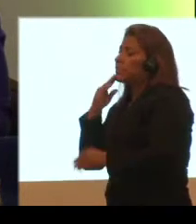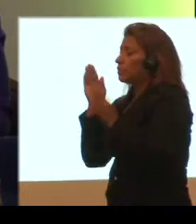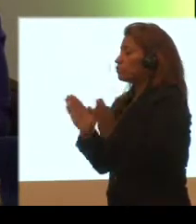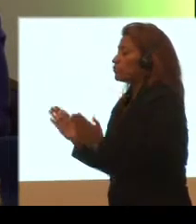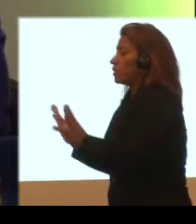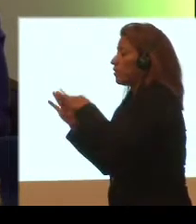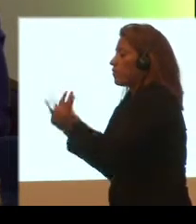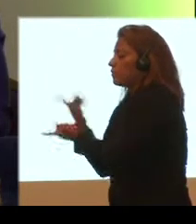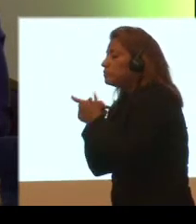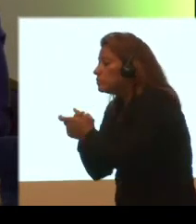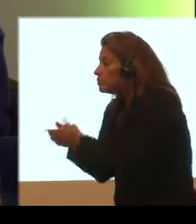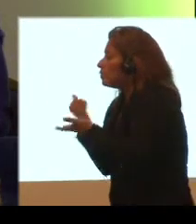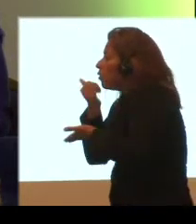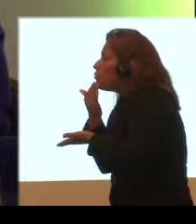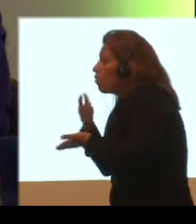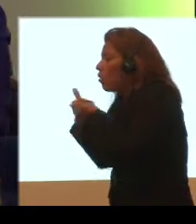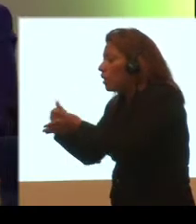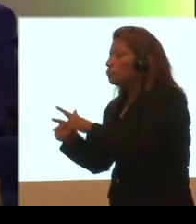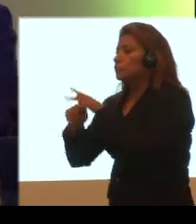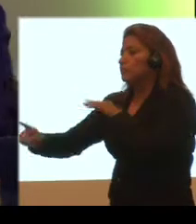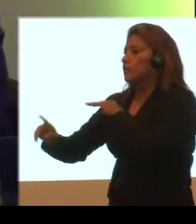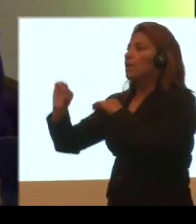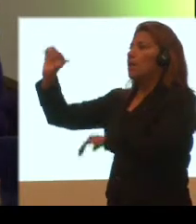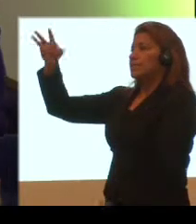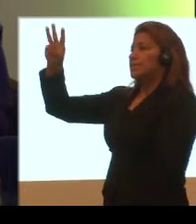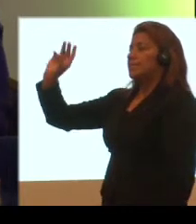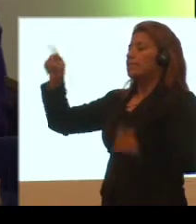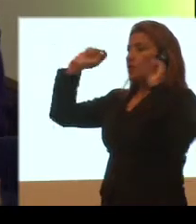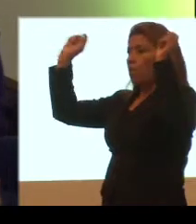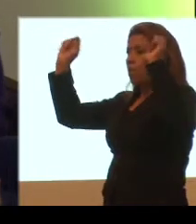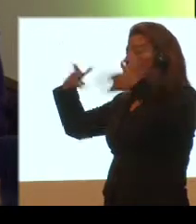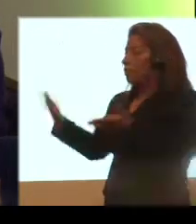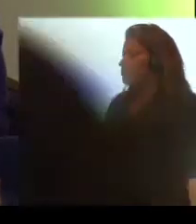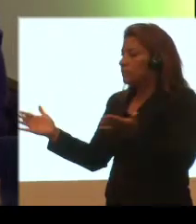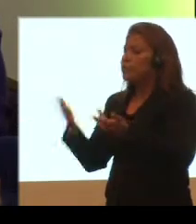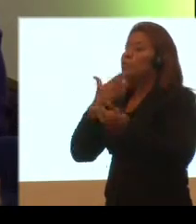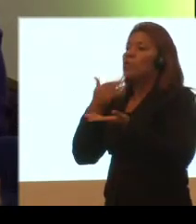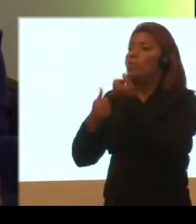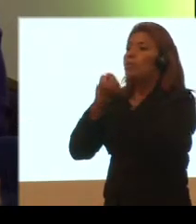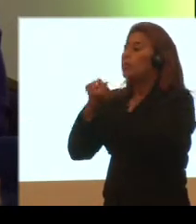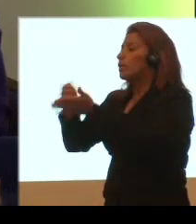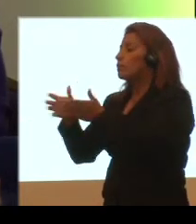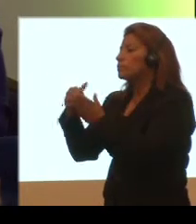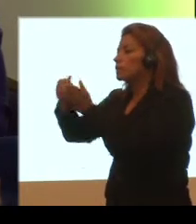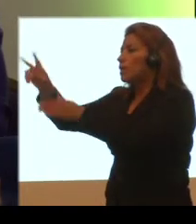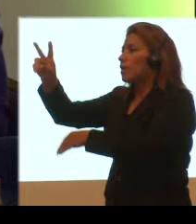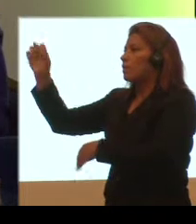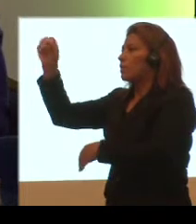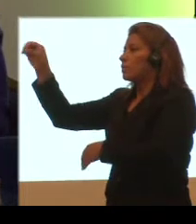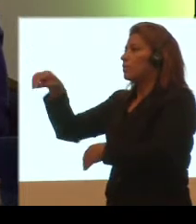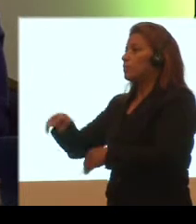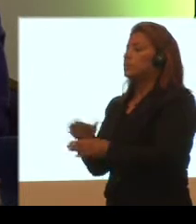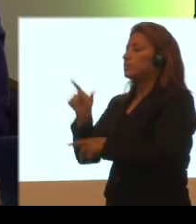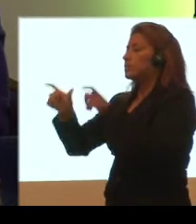del plan familiar de emergencias. Se han difundido 65 campañas de amenazas específicas beneficiando al 20% de